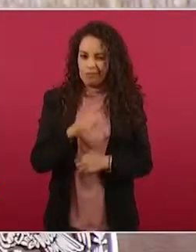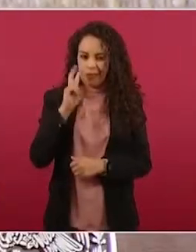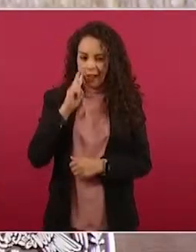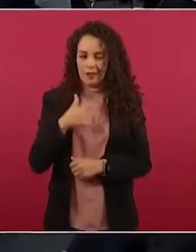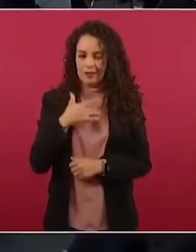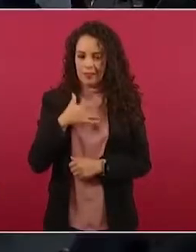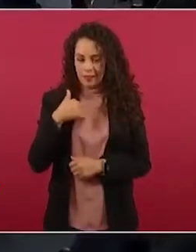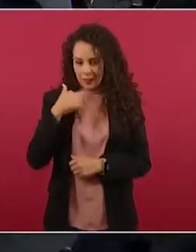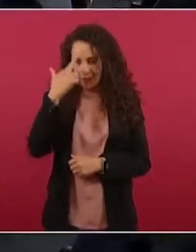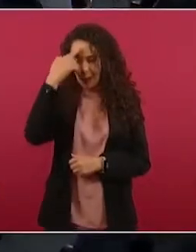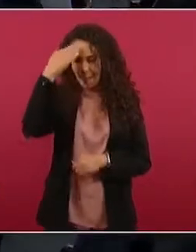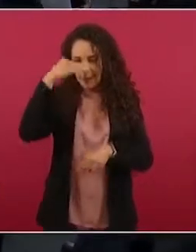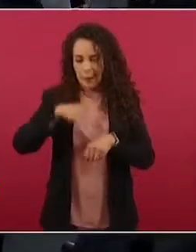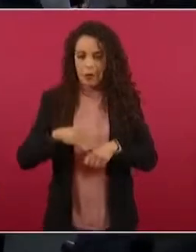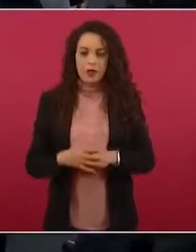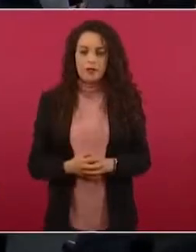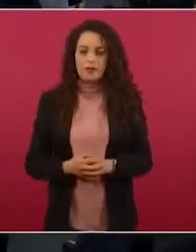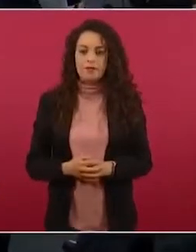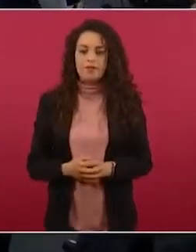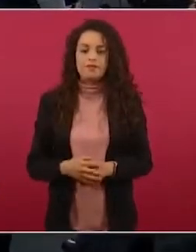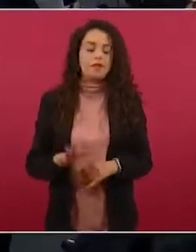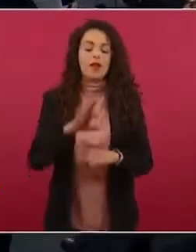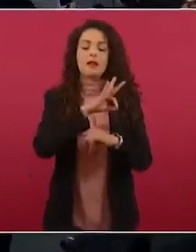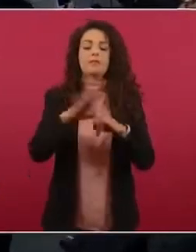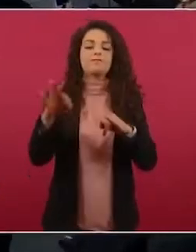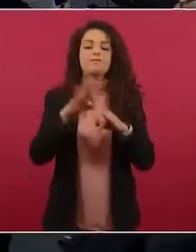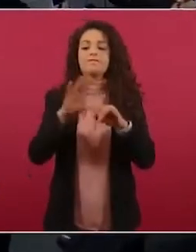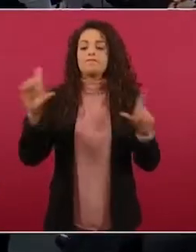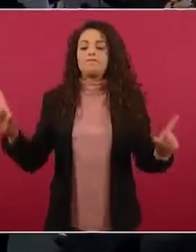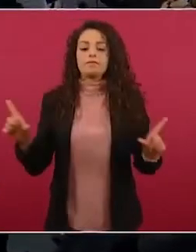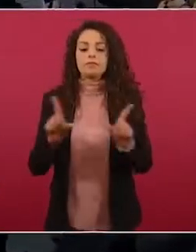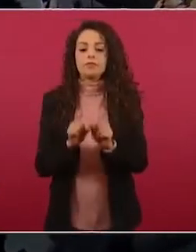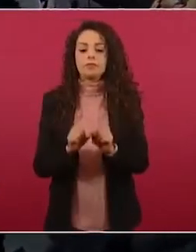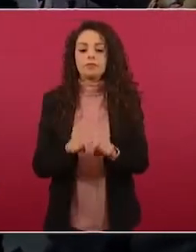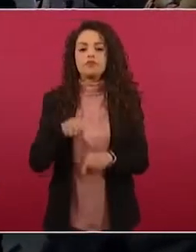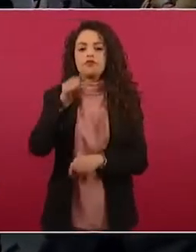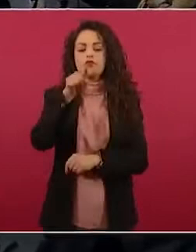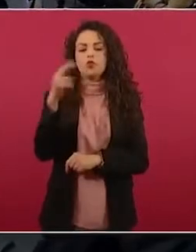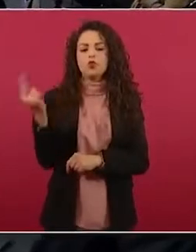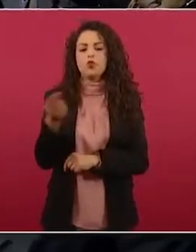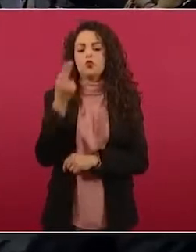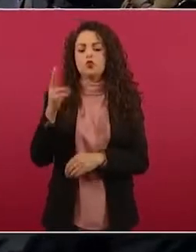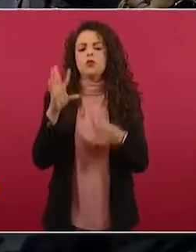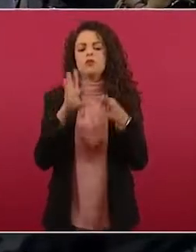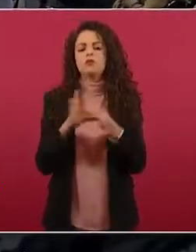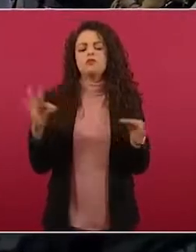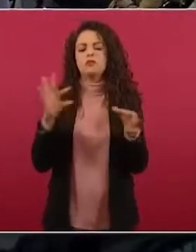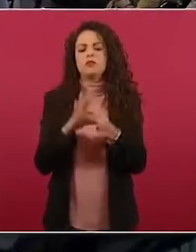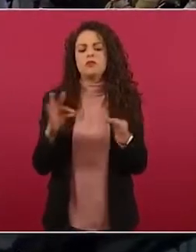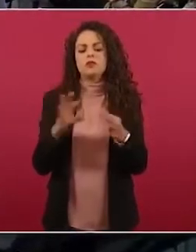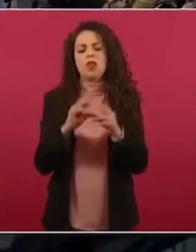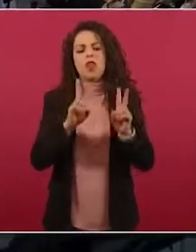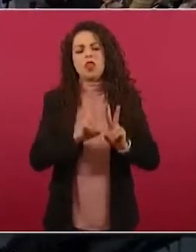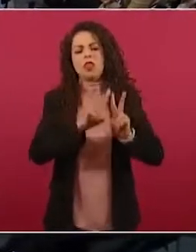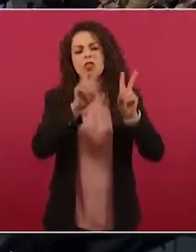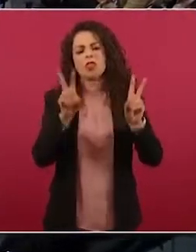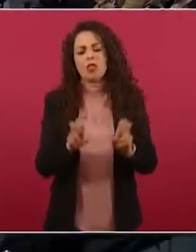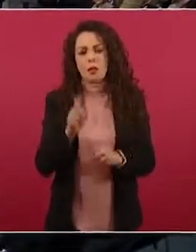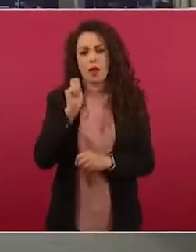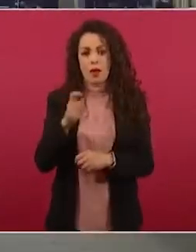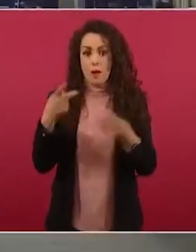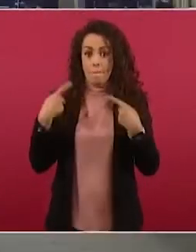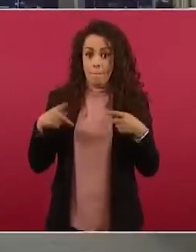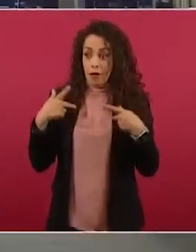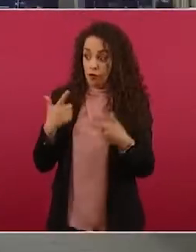Presidente, nada más para terminar un poco ahondando en lo que usted platicaba de este tema que no cualquiera podría